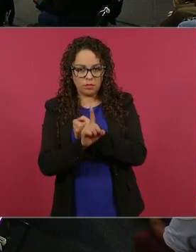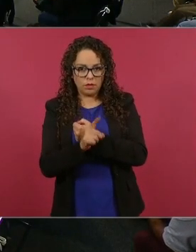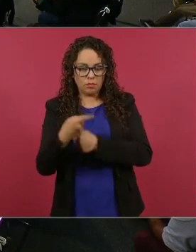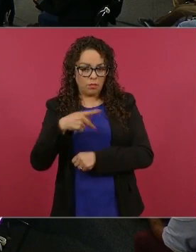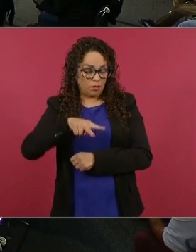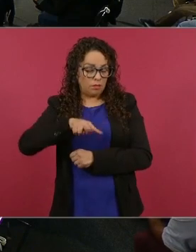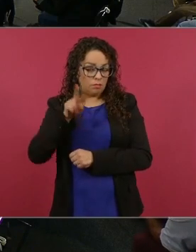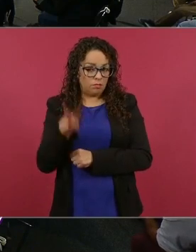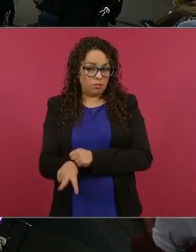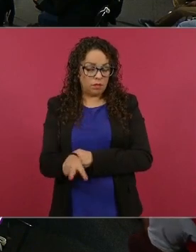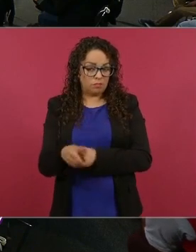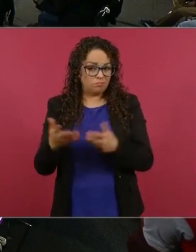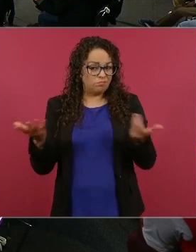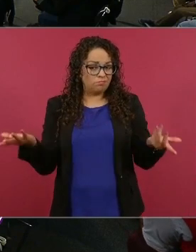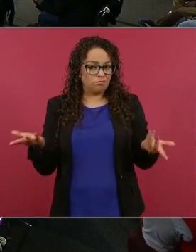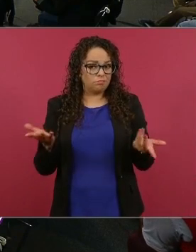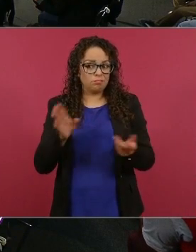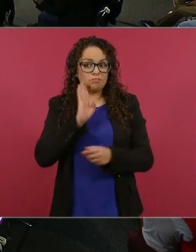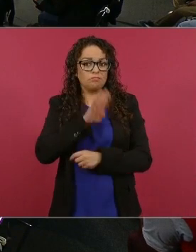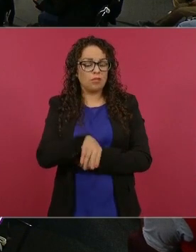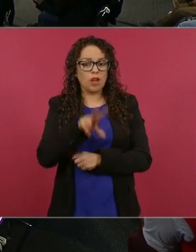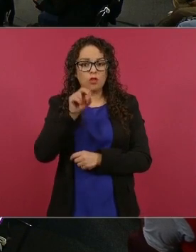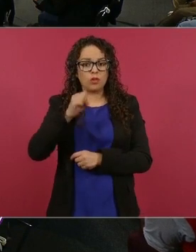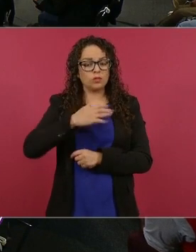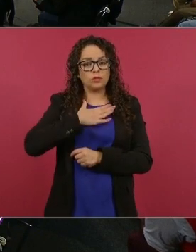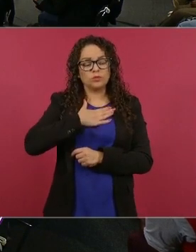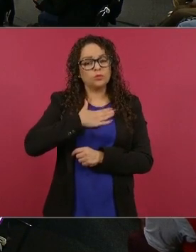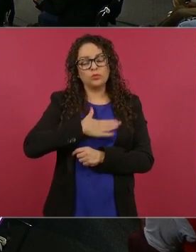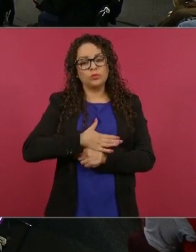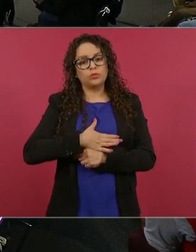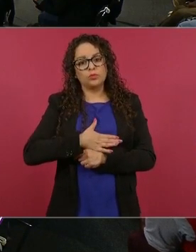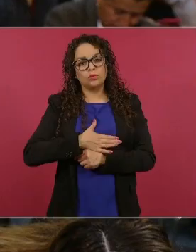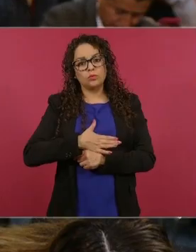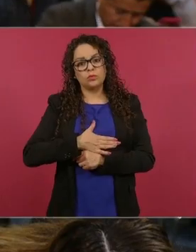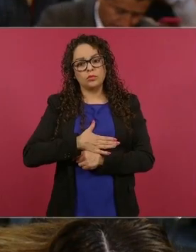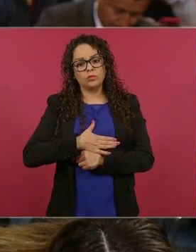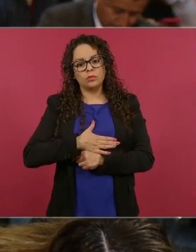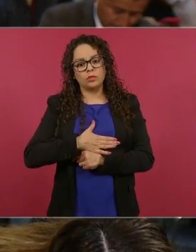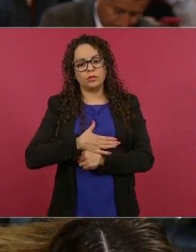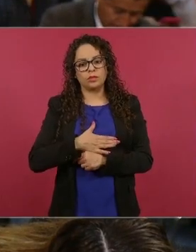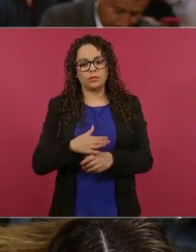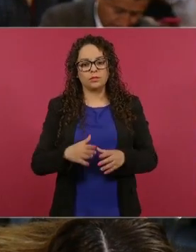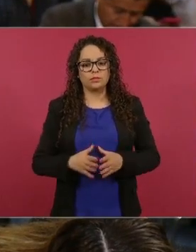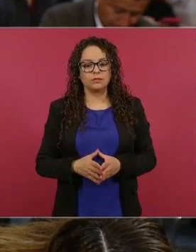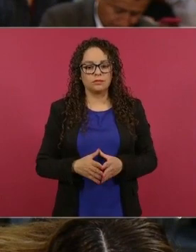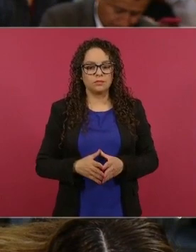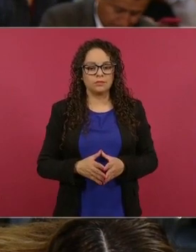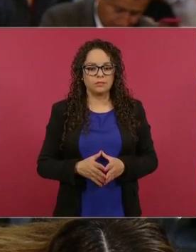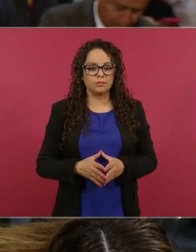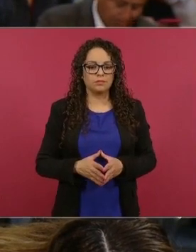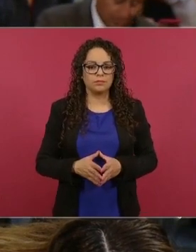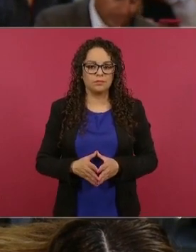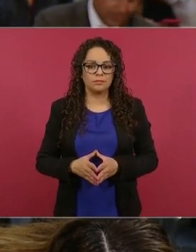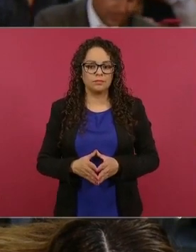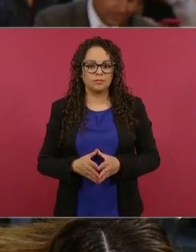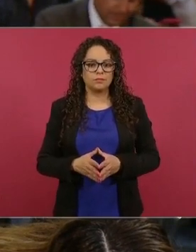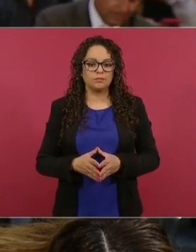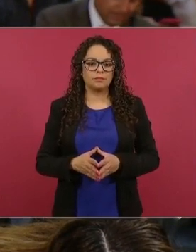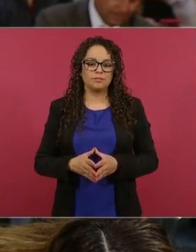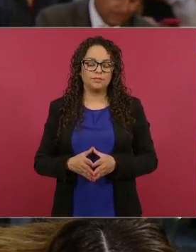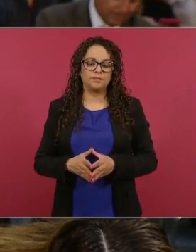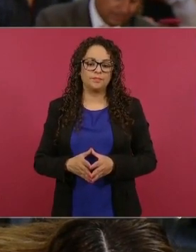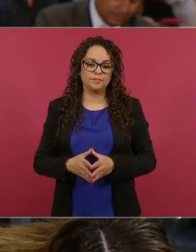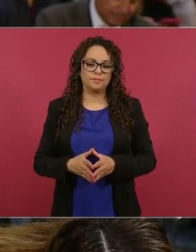injustamente estos acopios en todo el país y que nos dejen de considerar como delincuentes